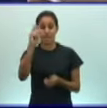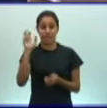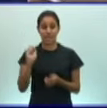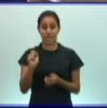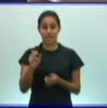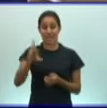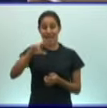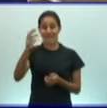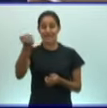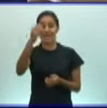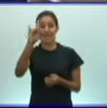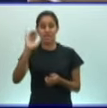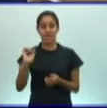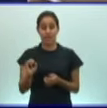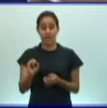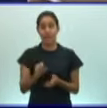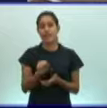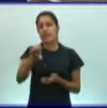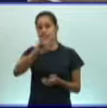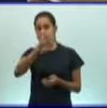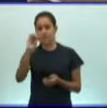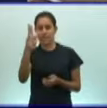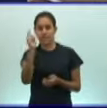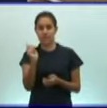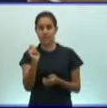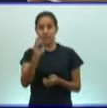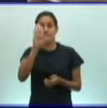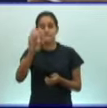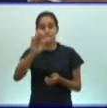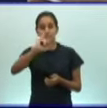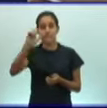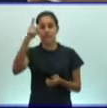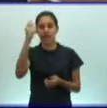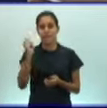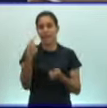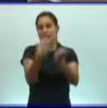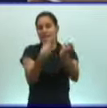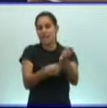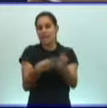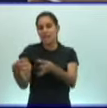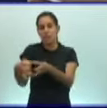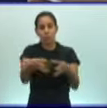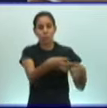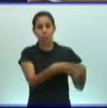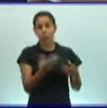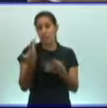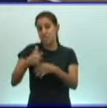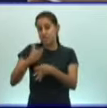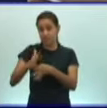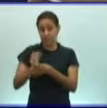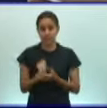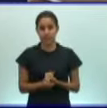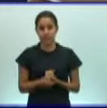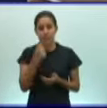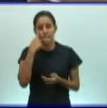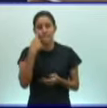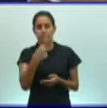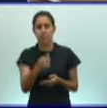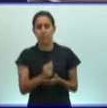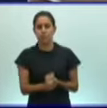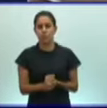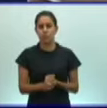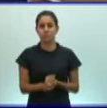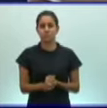y la simetría bilateral son características de grupos diferentes. Vemos cómo los elenterados tienen simetría radial